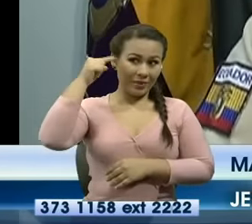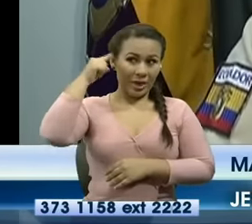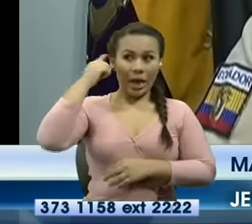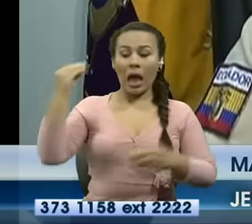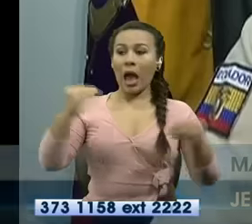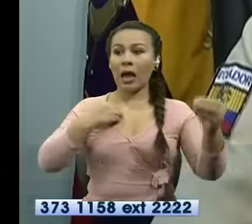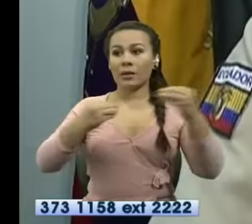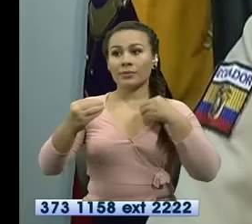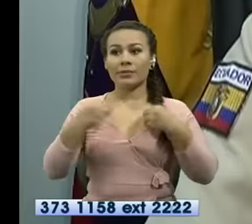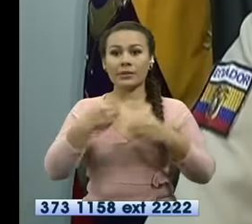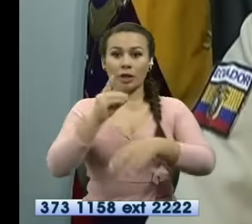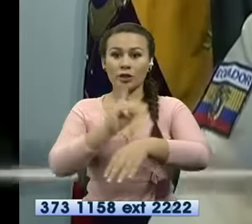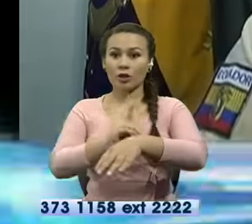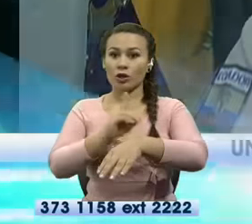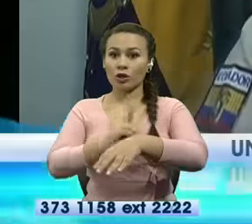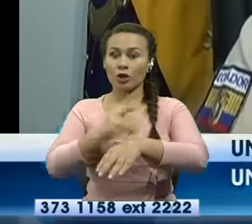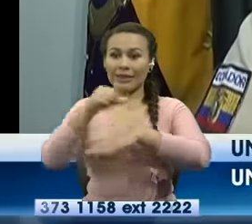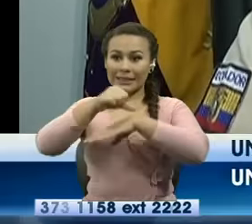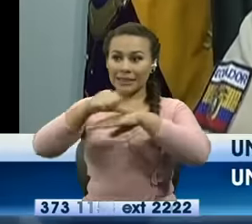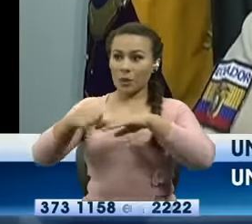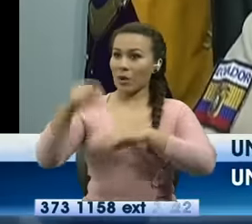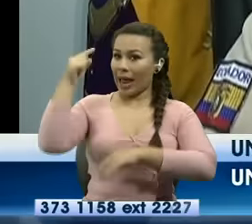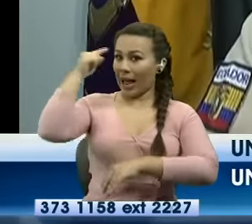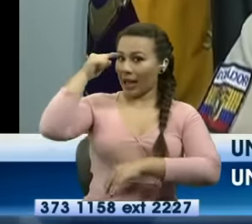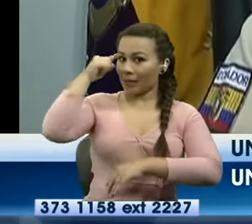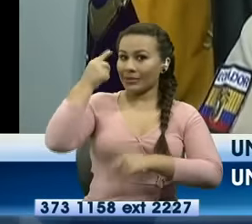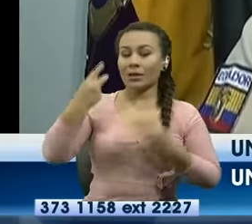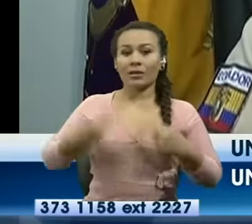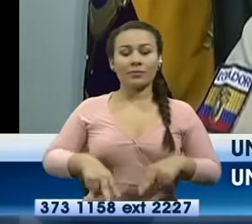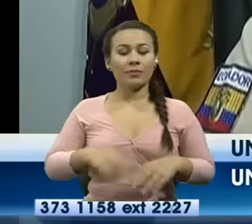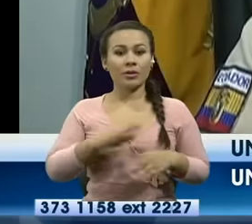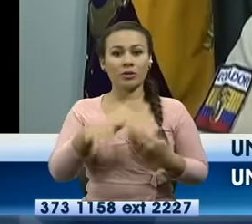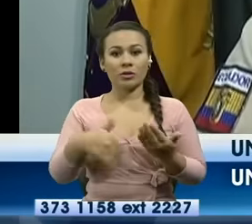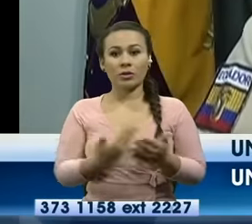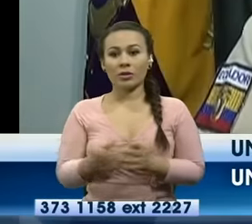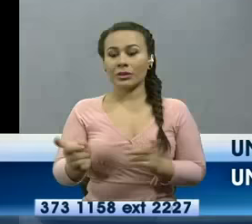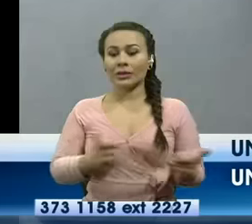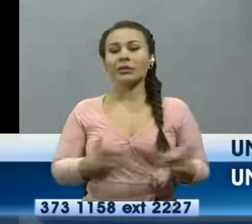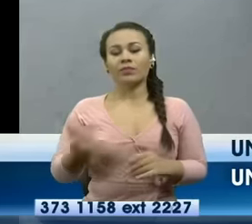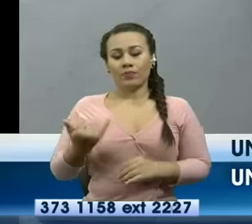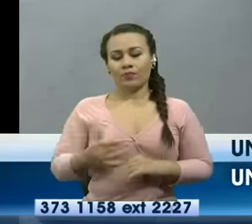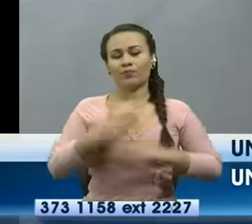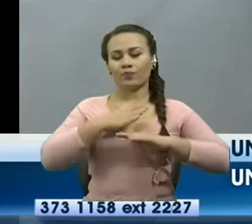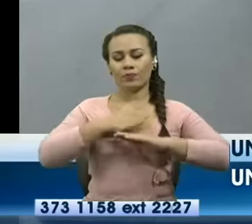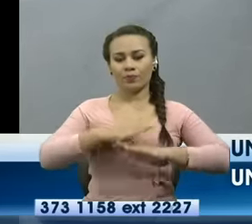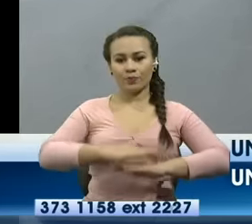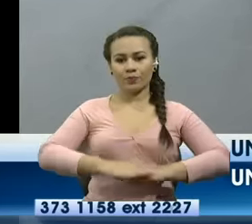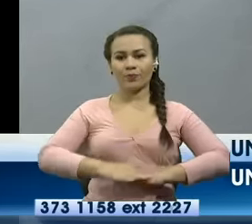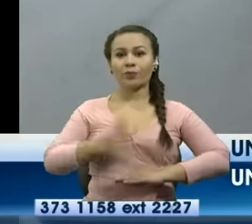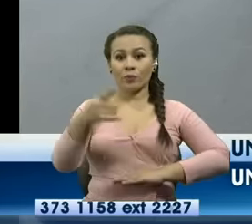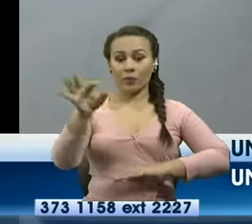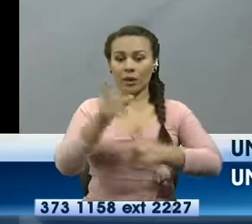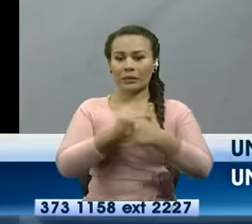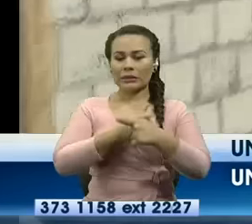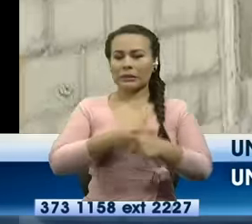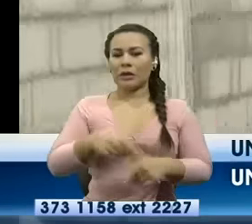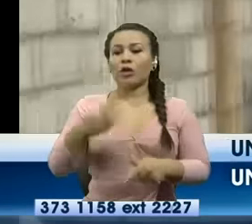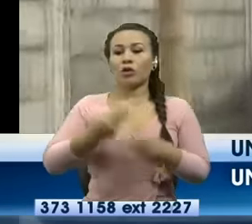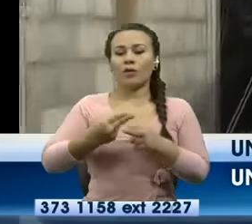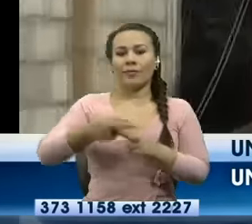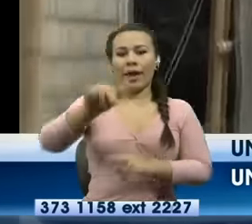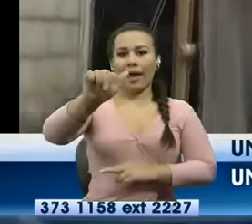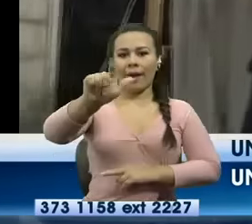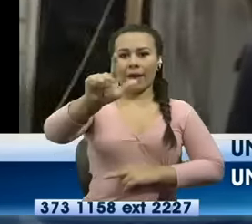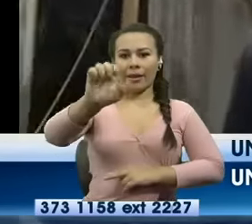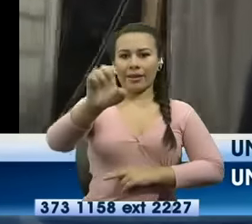versión del neurocirujano de nuestro hospital está estabilizado la víctima identificada como Alexis o